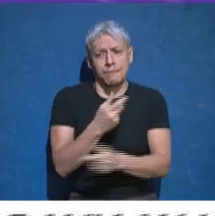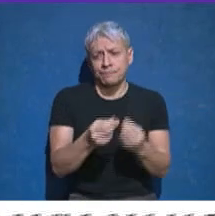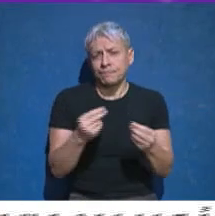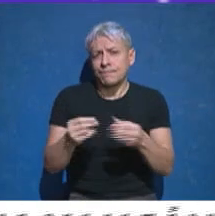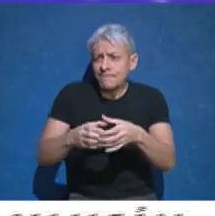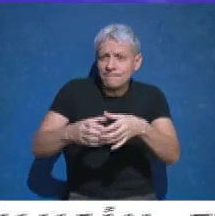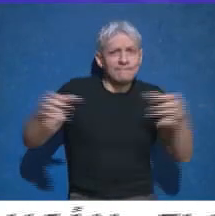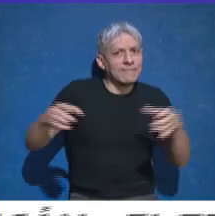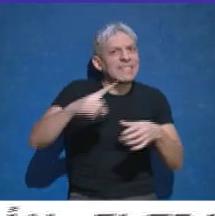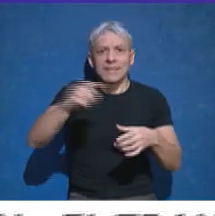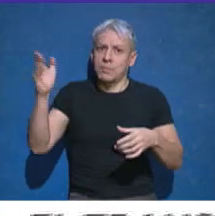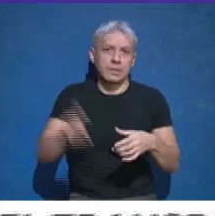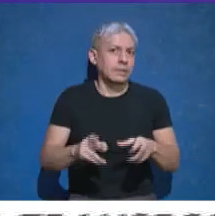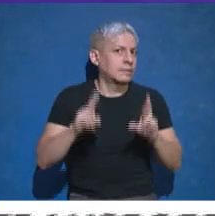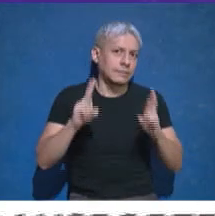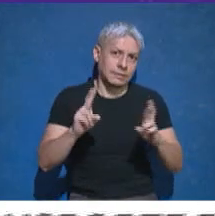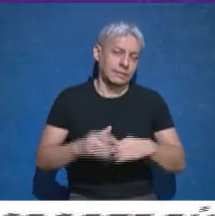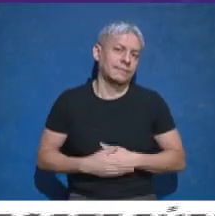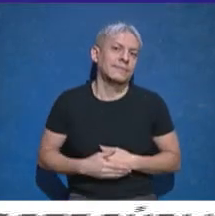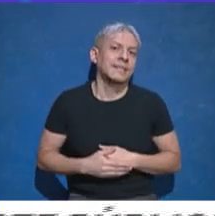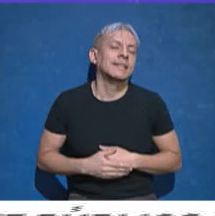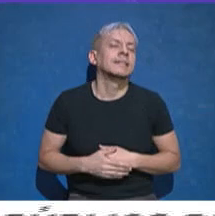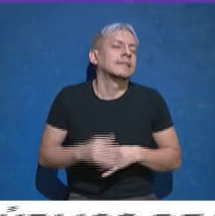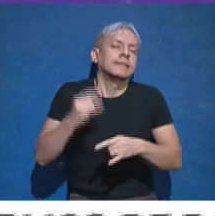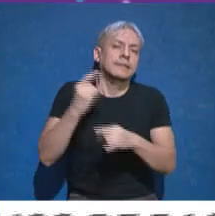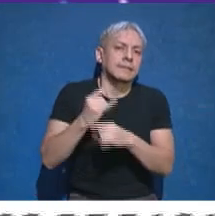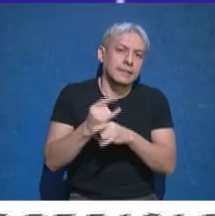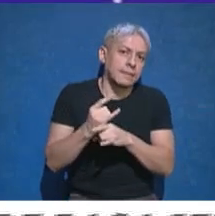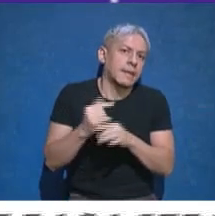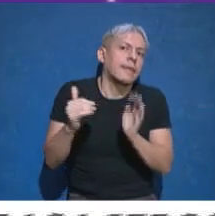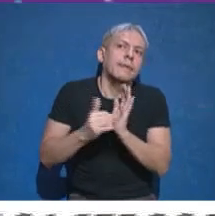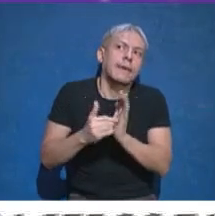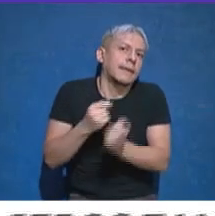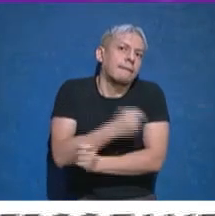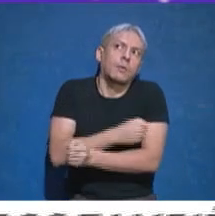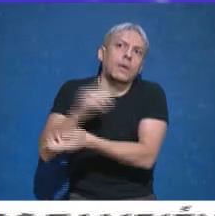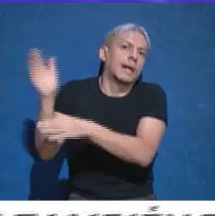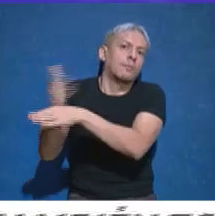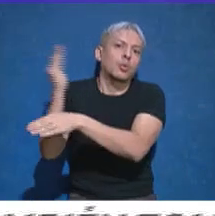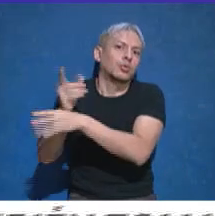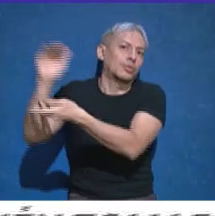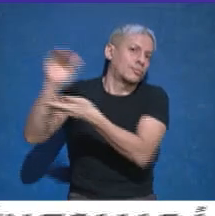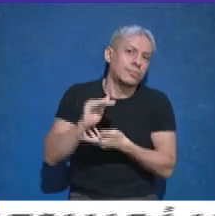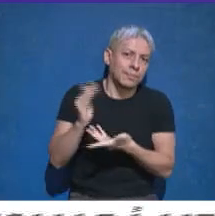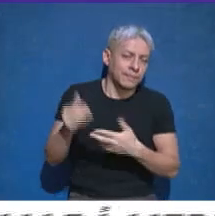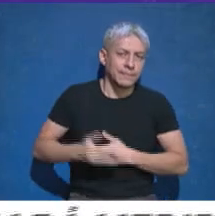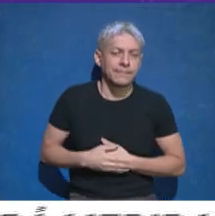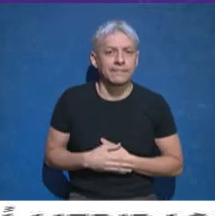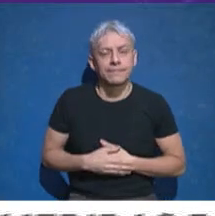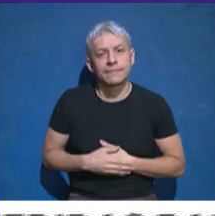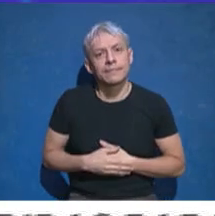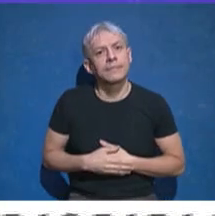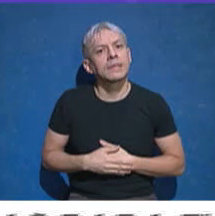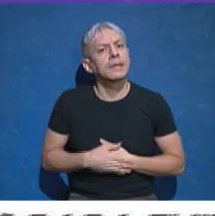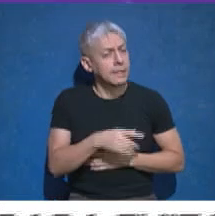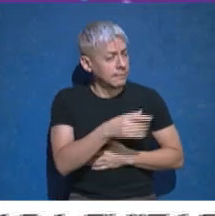al 100% de esta población de riesgo, pero siempre, por supuesto, dependiendo de la llegada de las vacunas. Una vez que la vacuna llega, se administra. lo